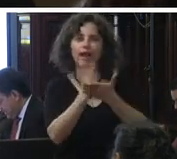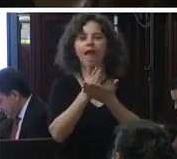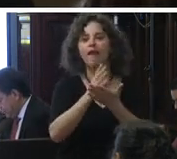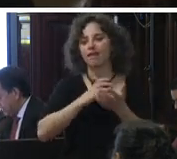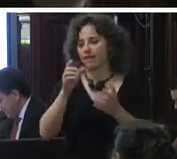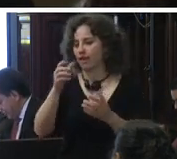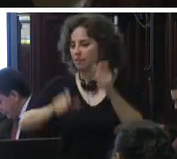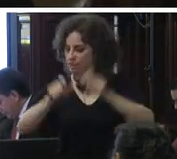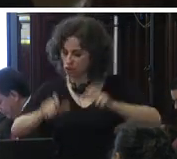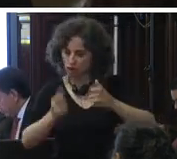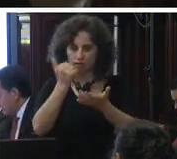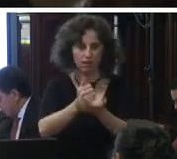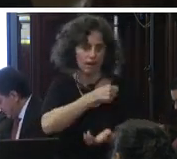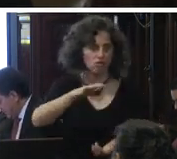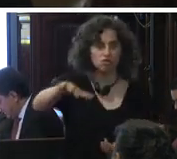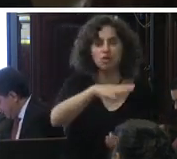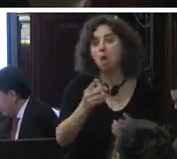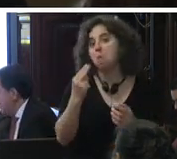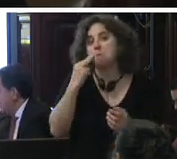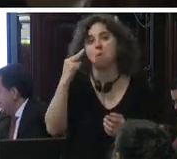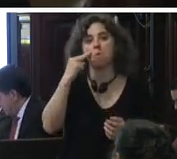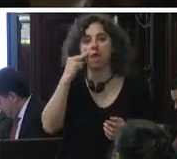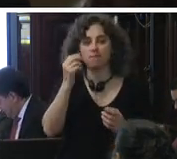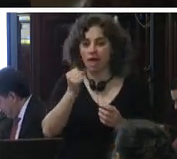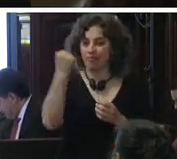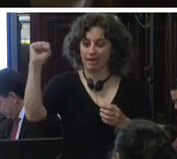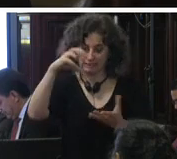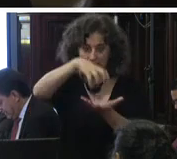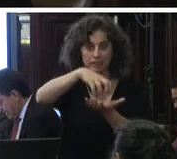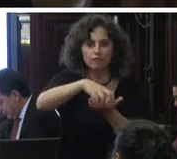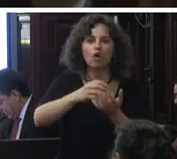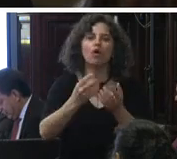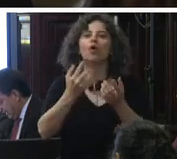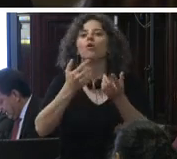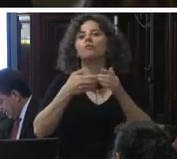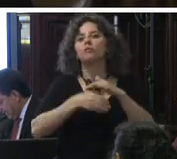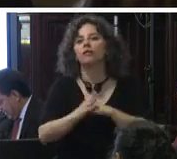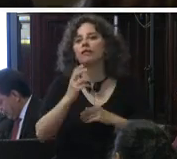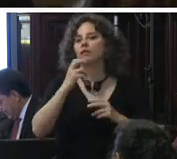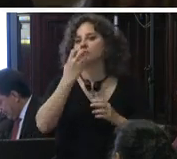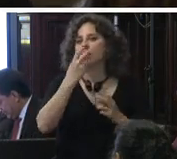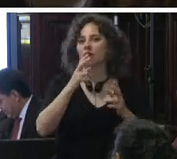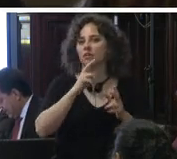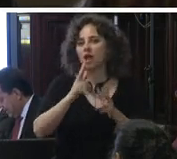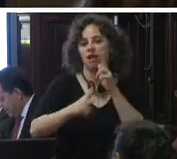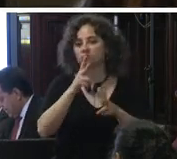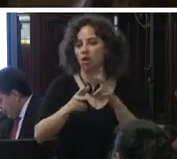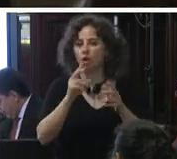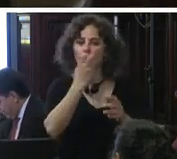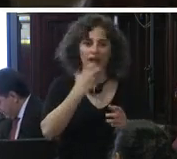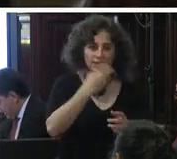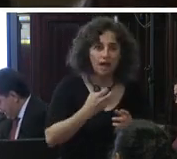integrantes de la sociedad con motivo de un hecho delictivo mediante procedimientos basados en oralidad economía procesal